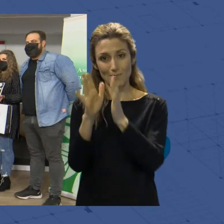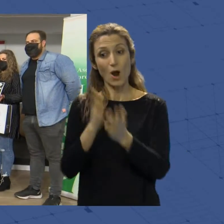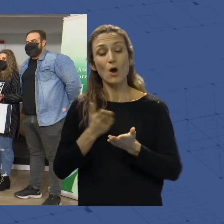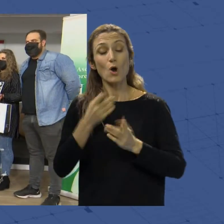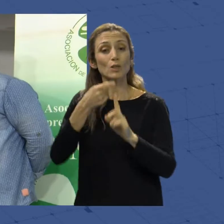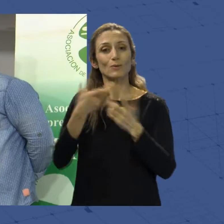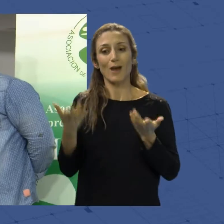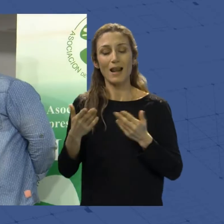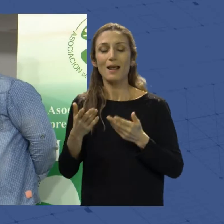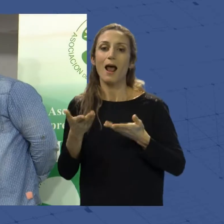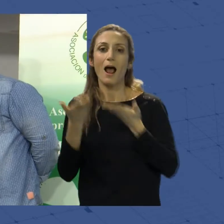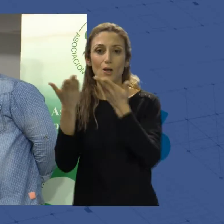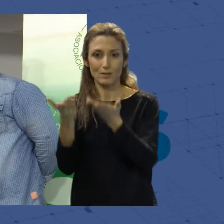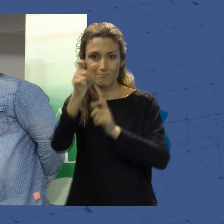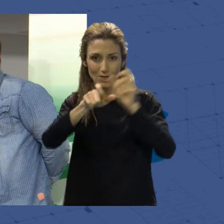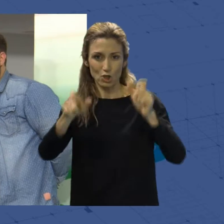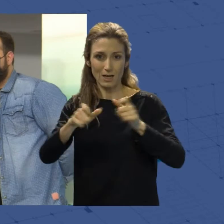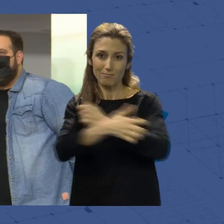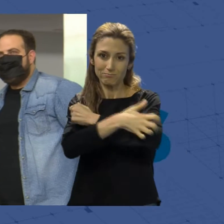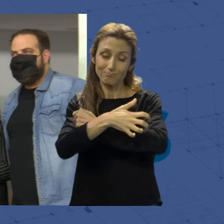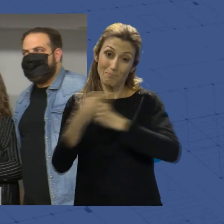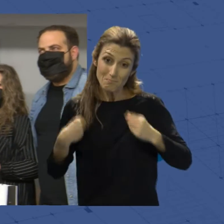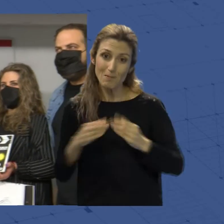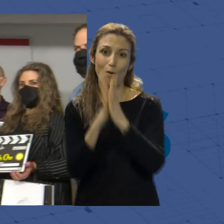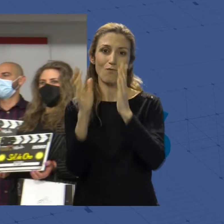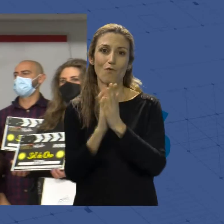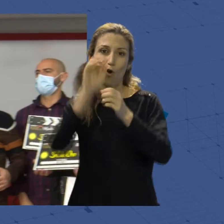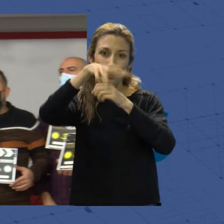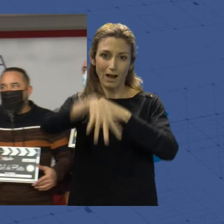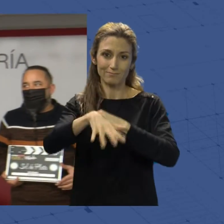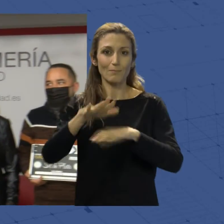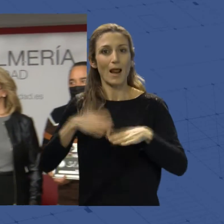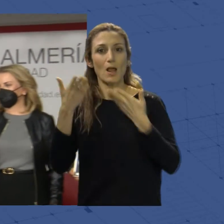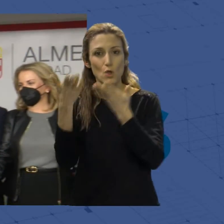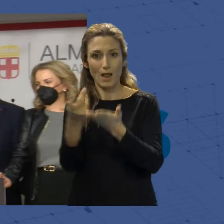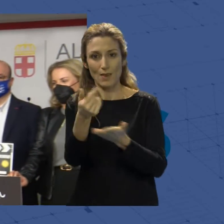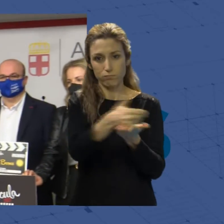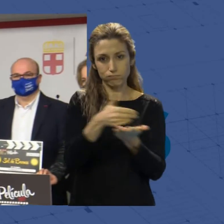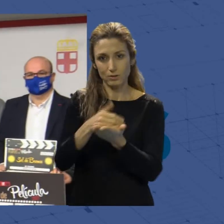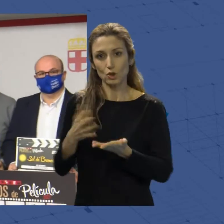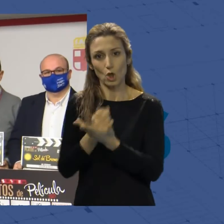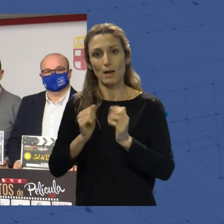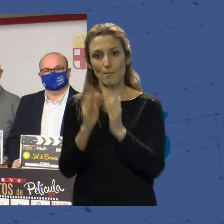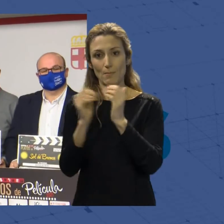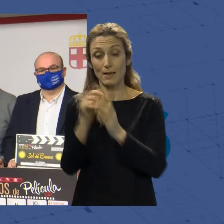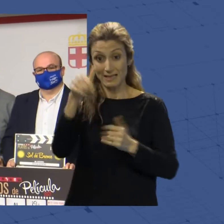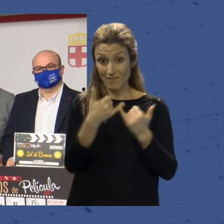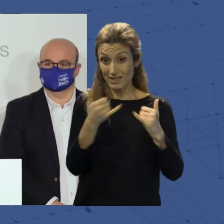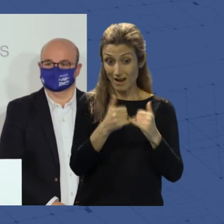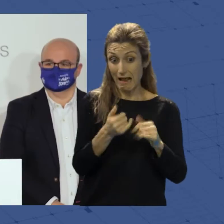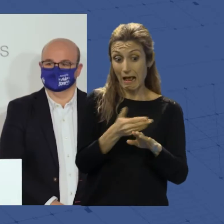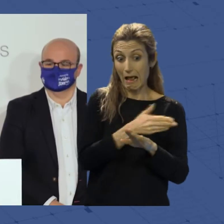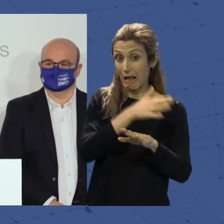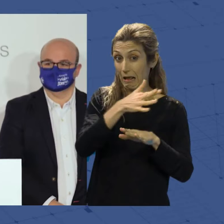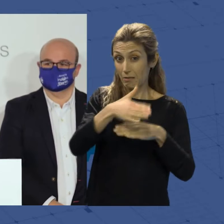damnificados por la erupción del volcán Cumbrevieja. Este festival, que terminó de celebrarse muy poquitos días antes de la Navidad,